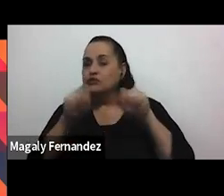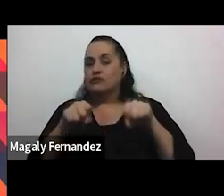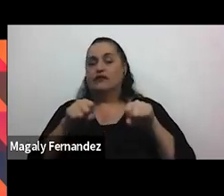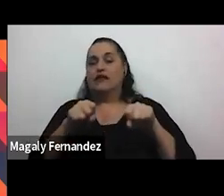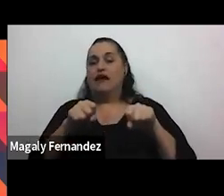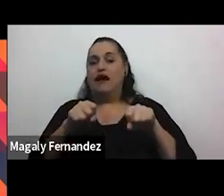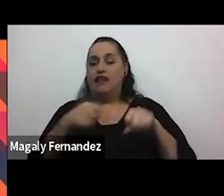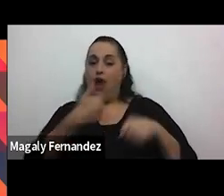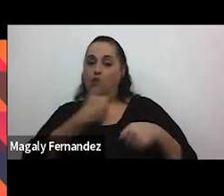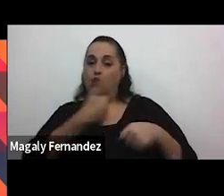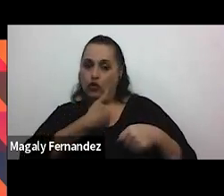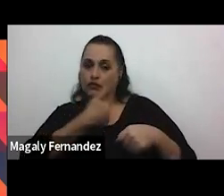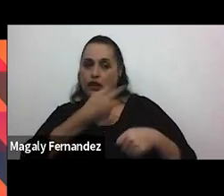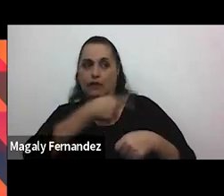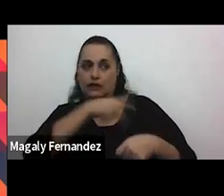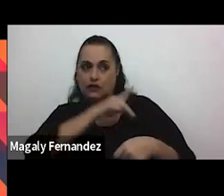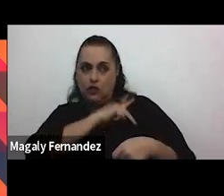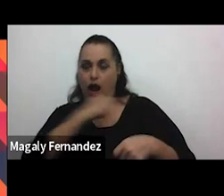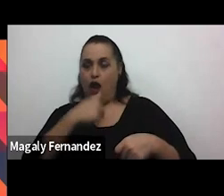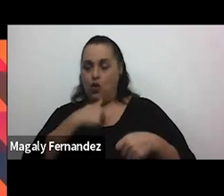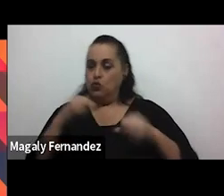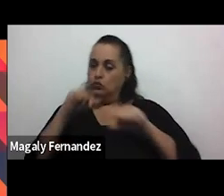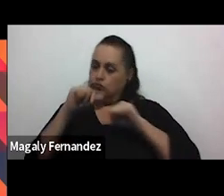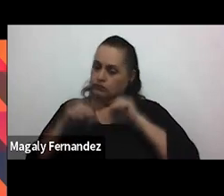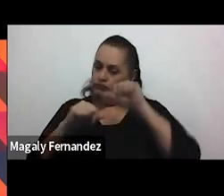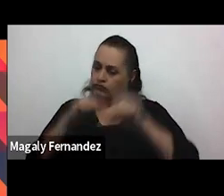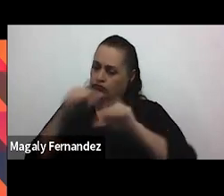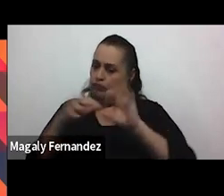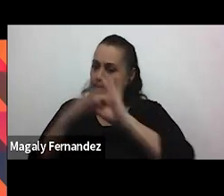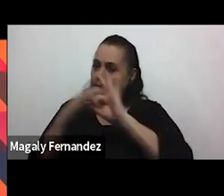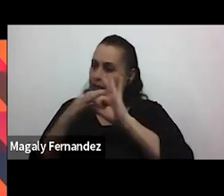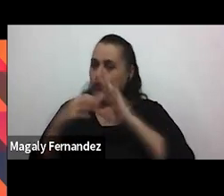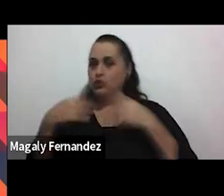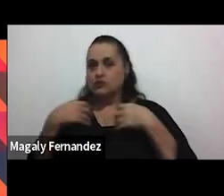autonomía de seguir generando vínculos sanos